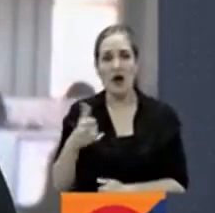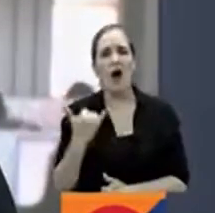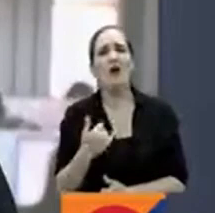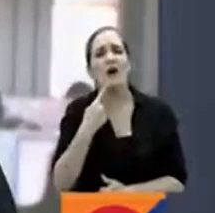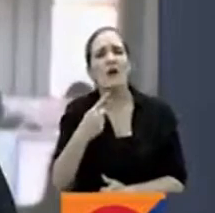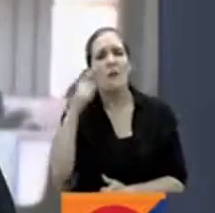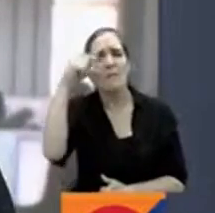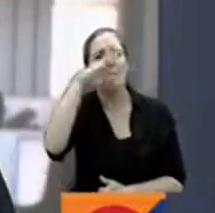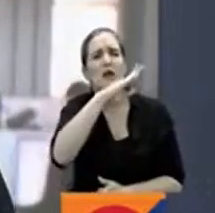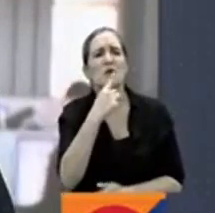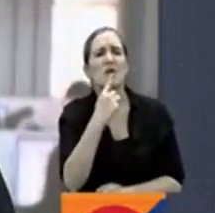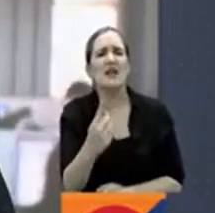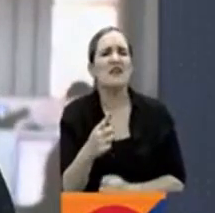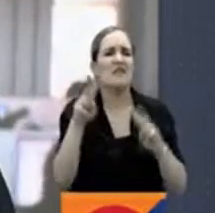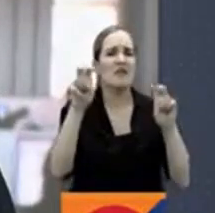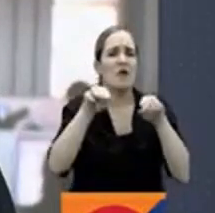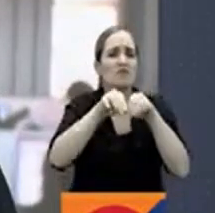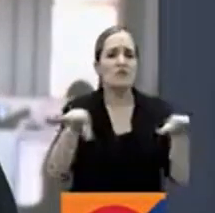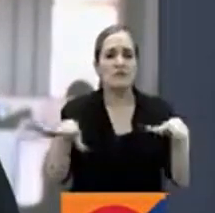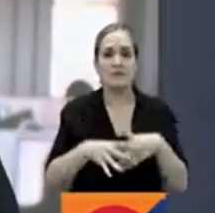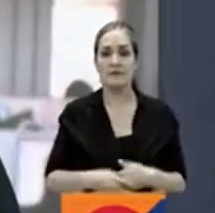presidente de la República en su mensaje?